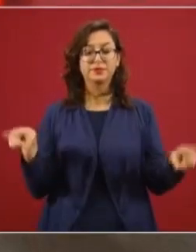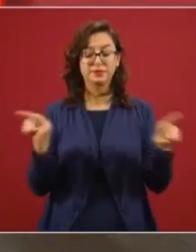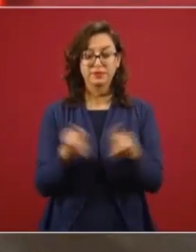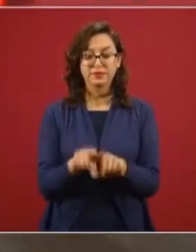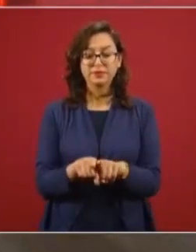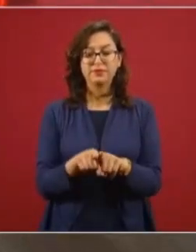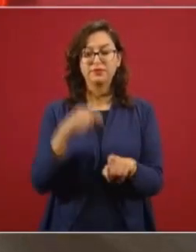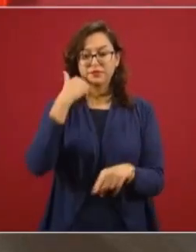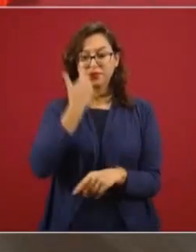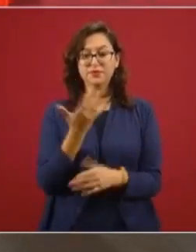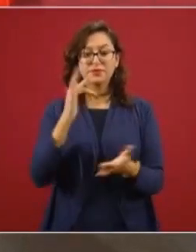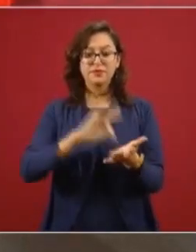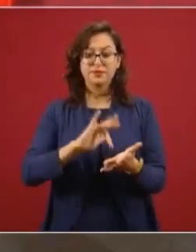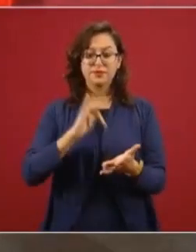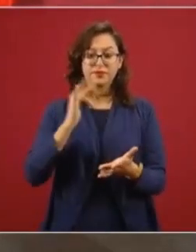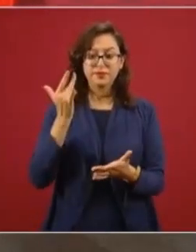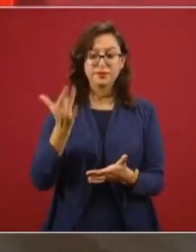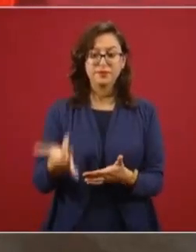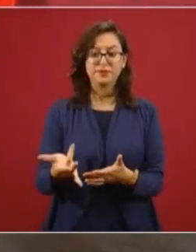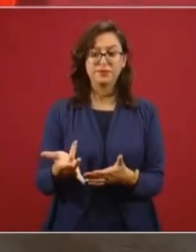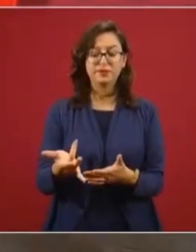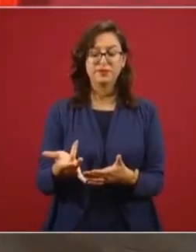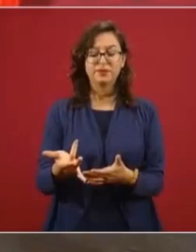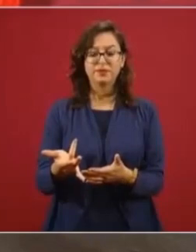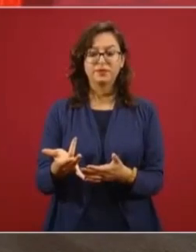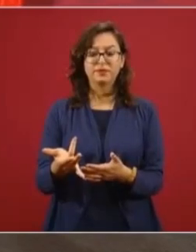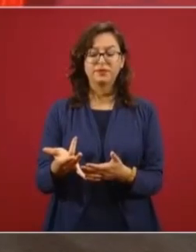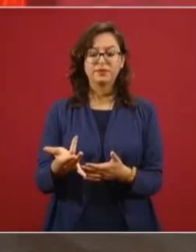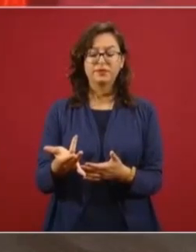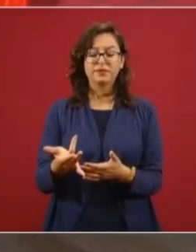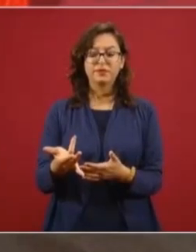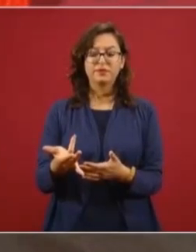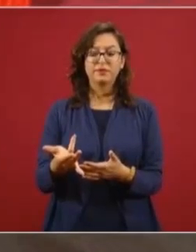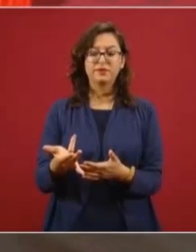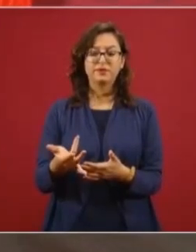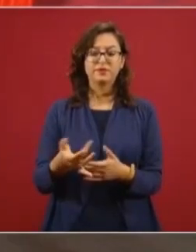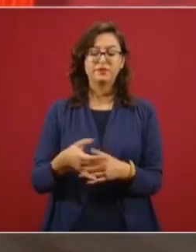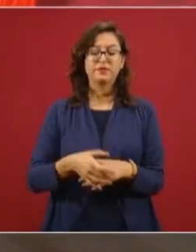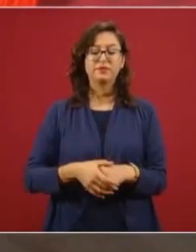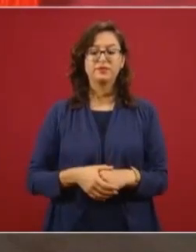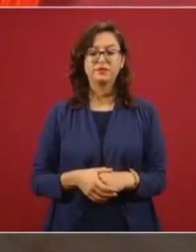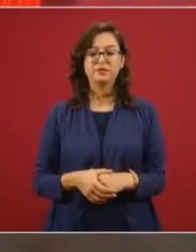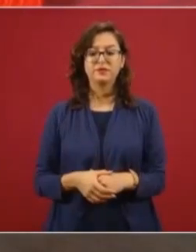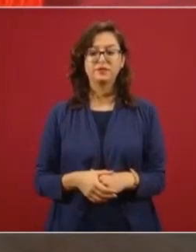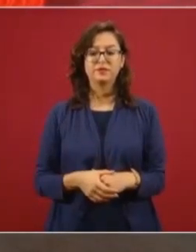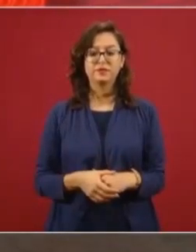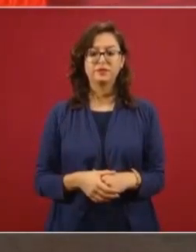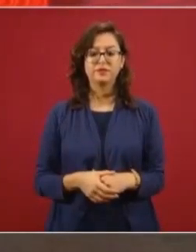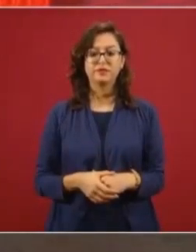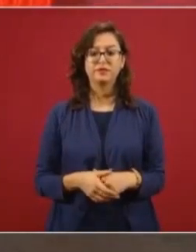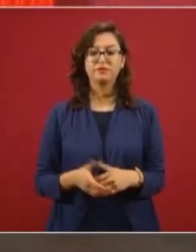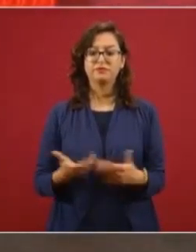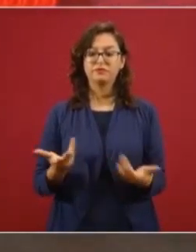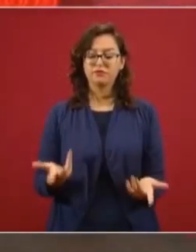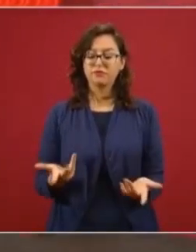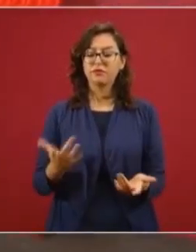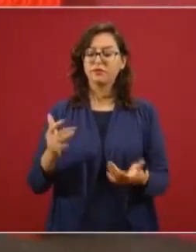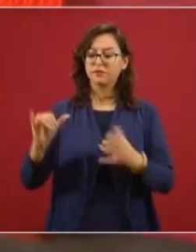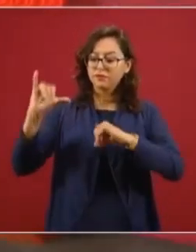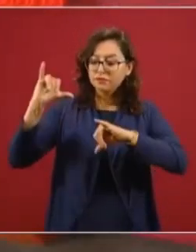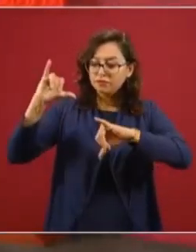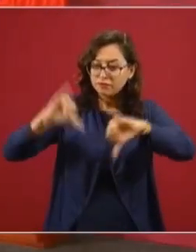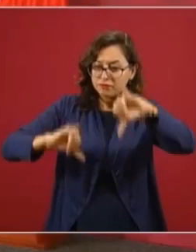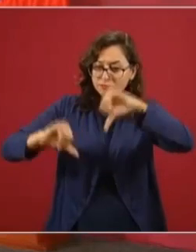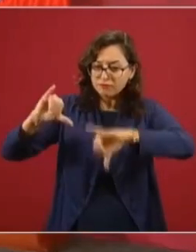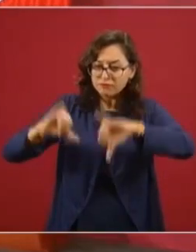al laboratorio y